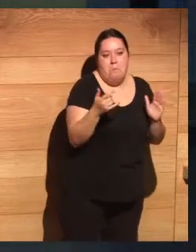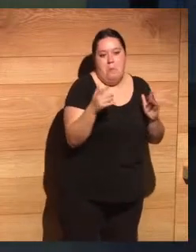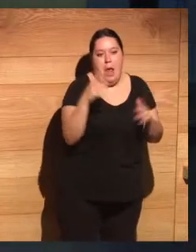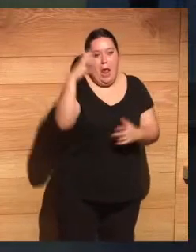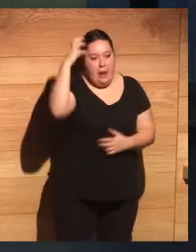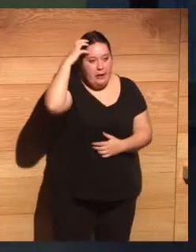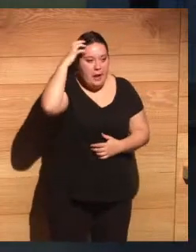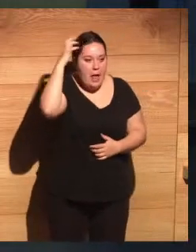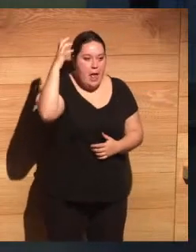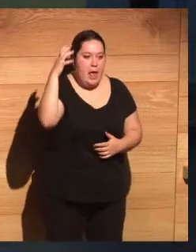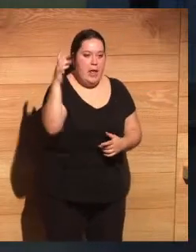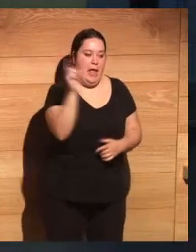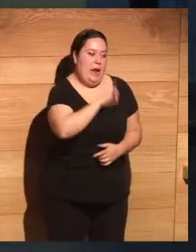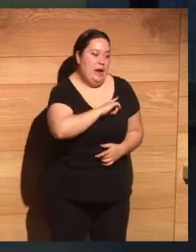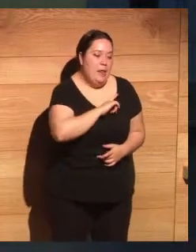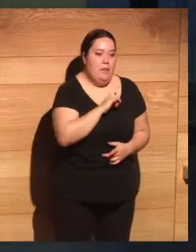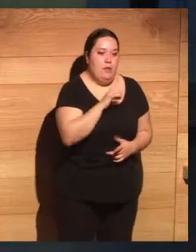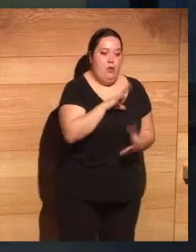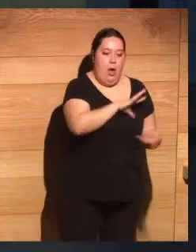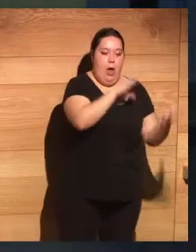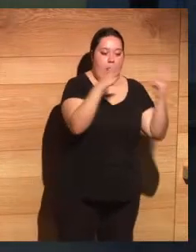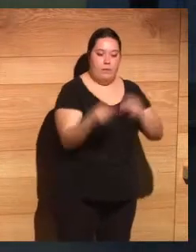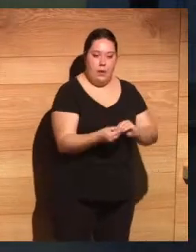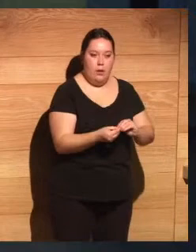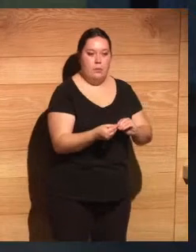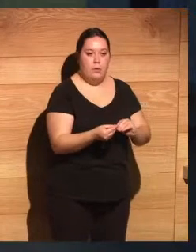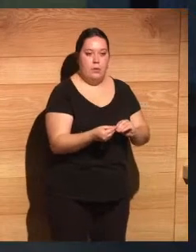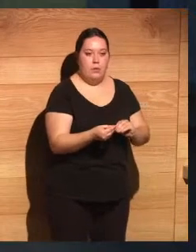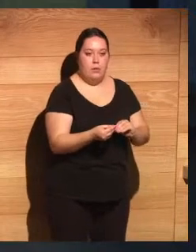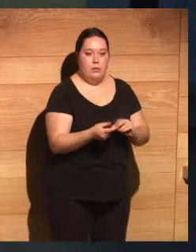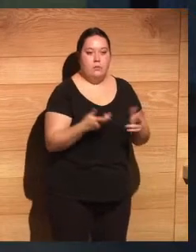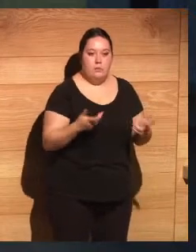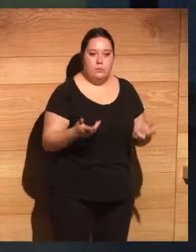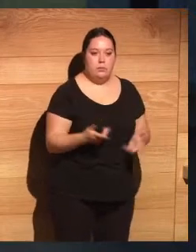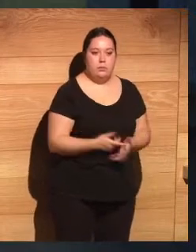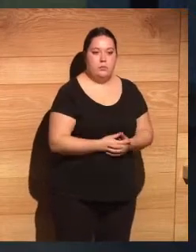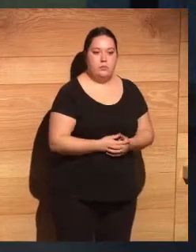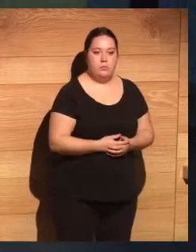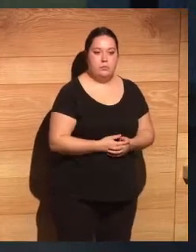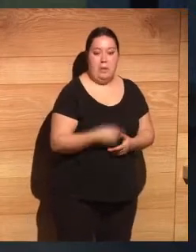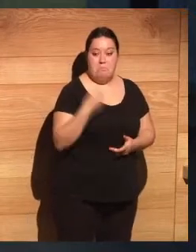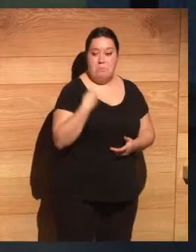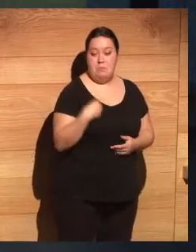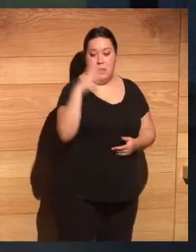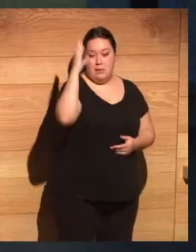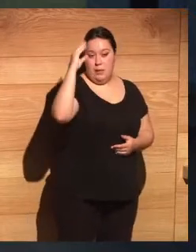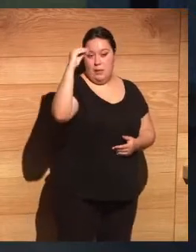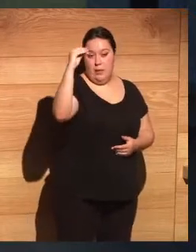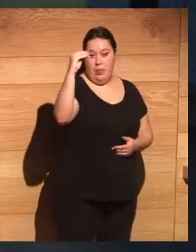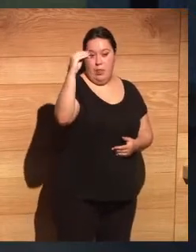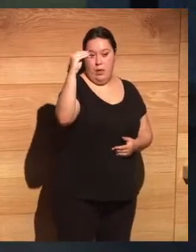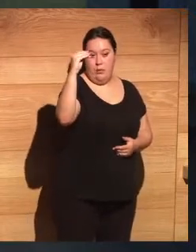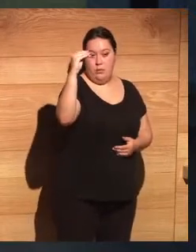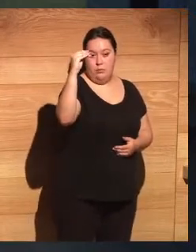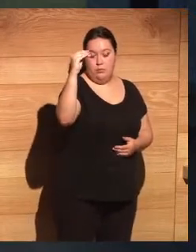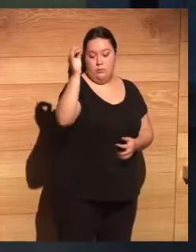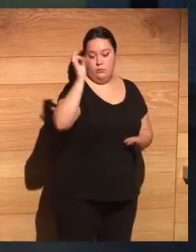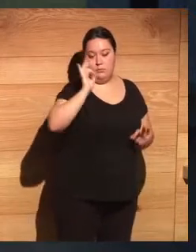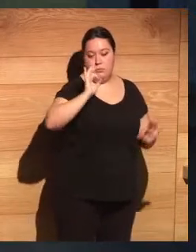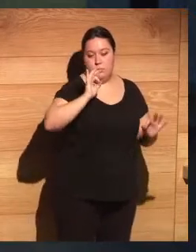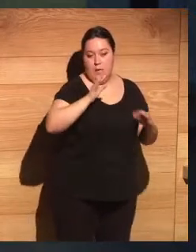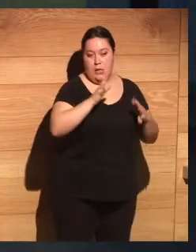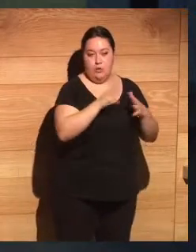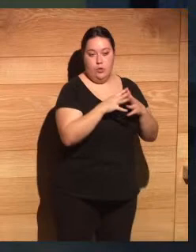ejército, a los campos, pues machacó a los que se empeñaron con la misma inteligencia individual a mantenerse en